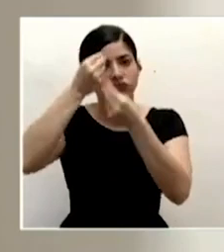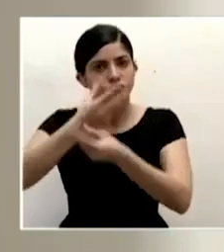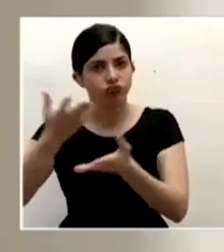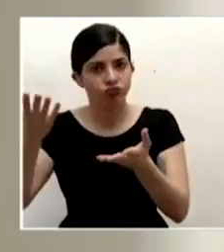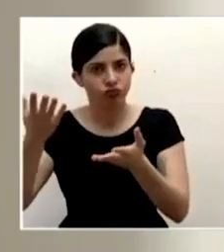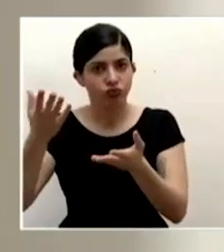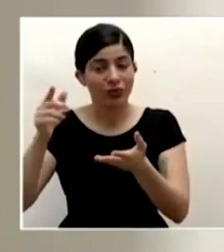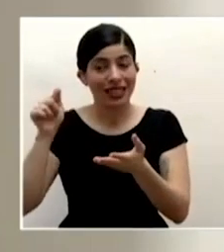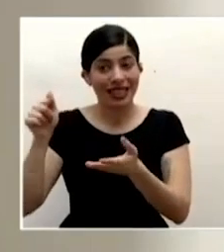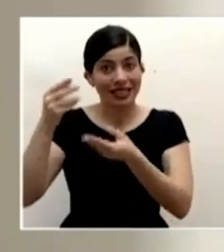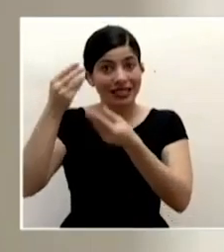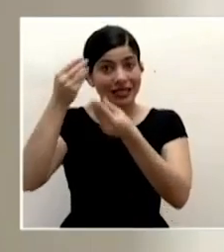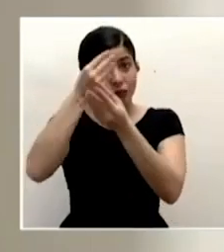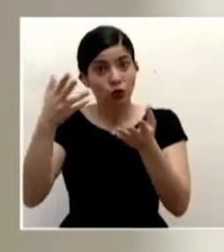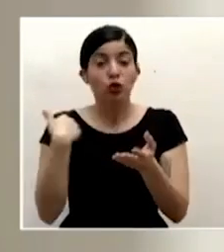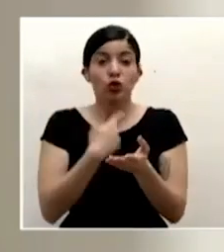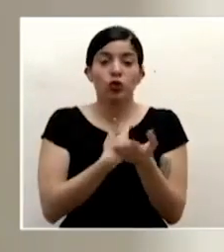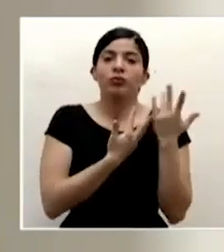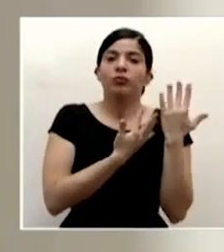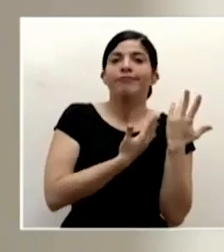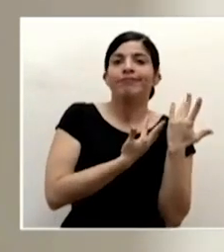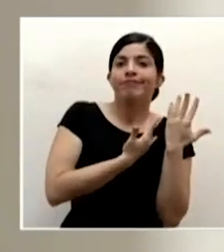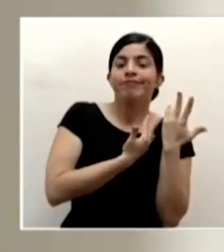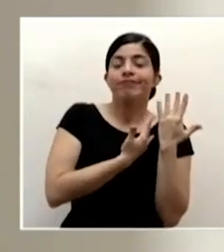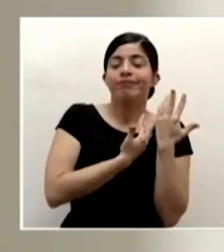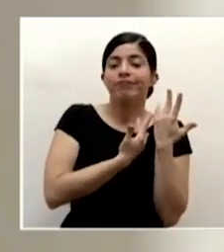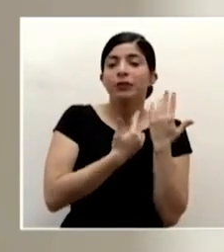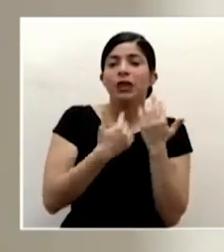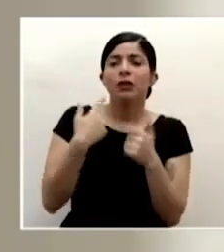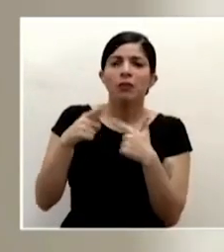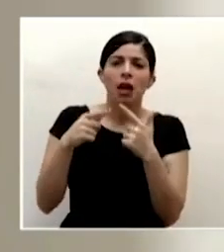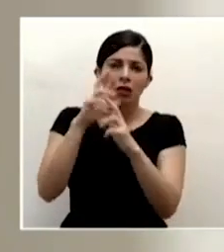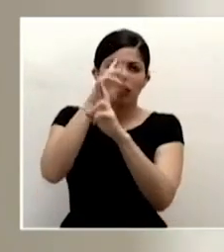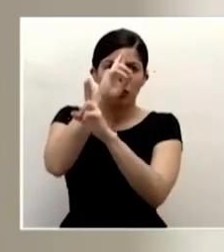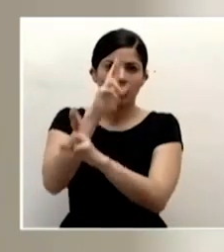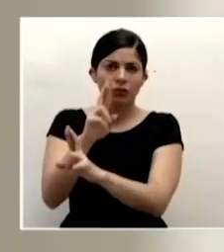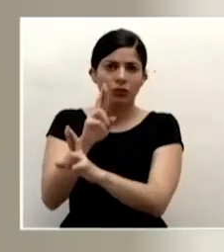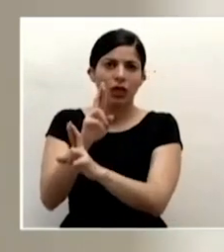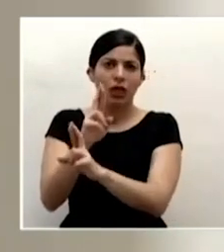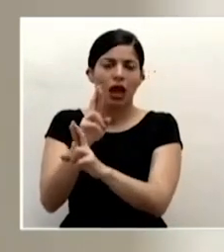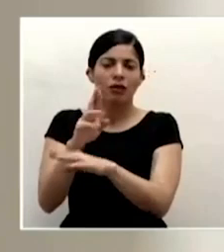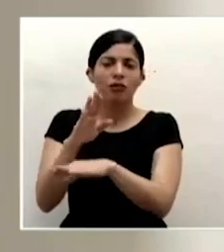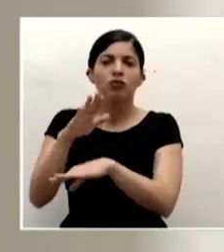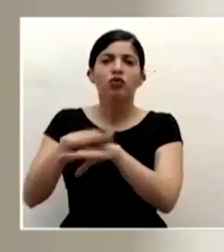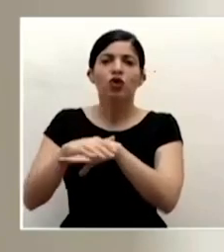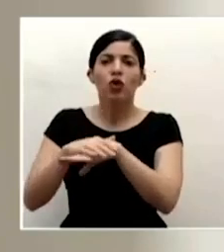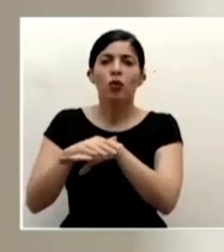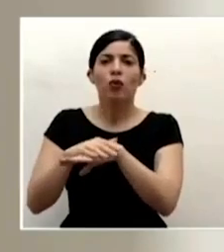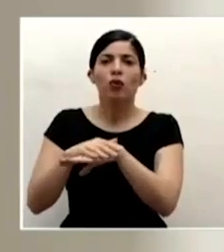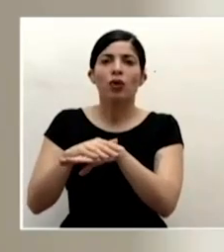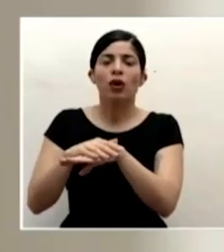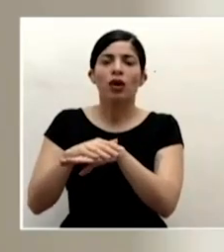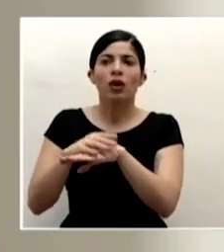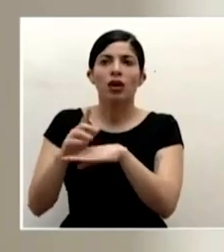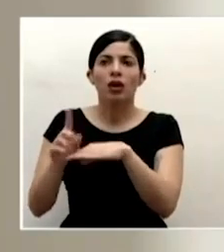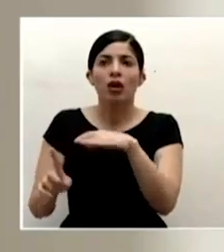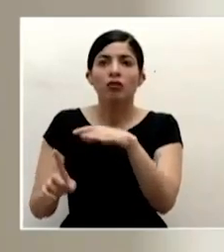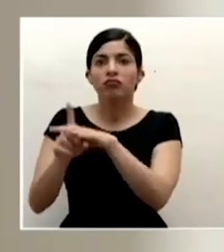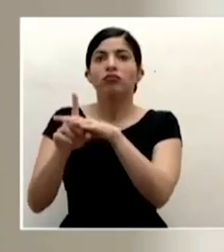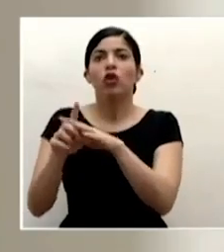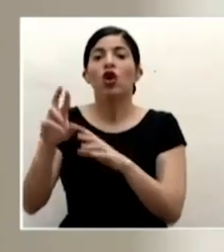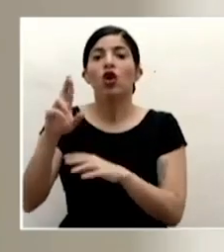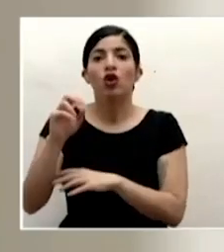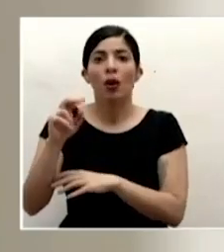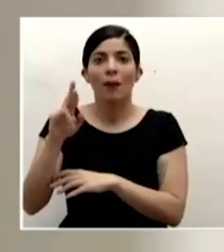nosotros esperaremos justamente y vamos a respetar con respecto a la ocurrencia de la romería pero yo quiero sí